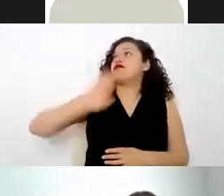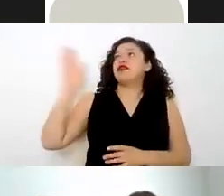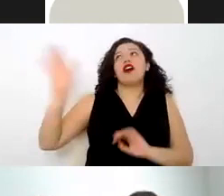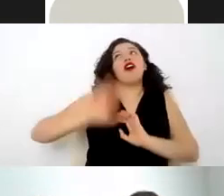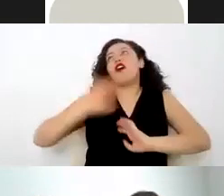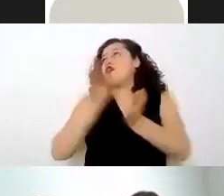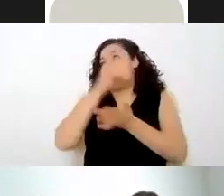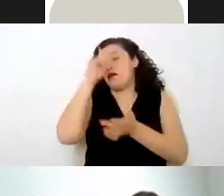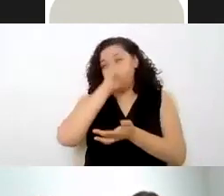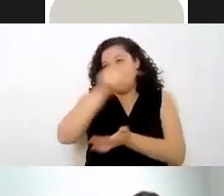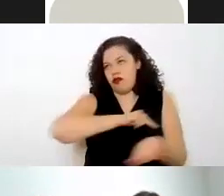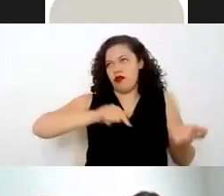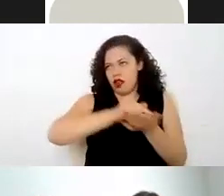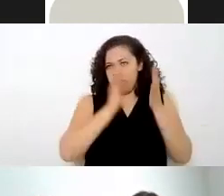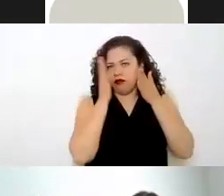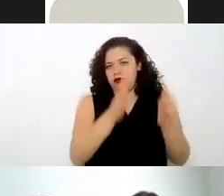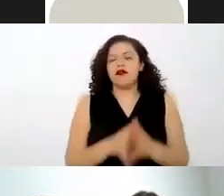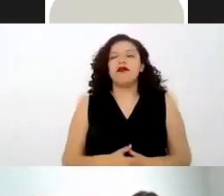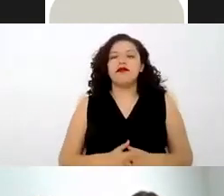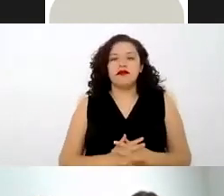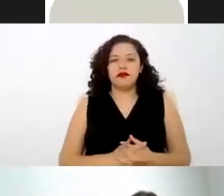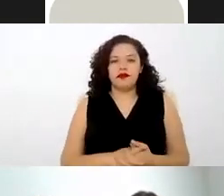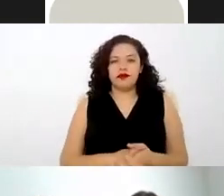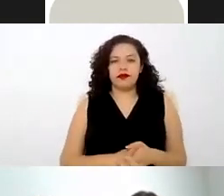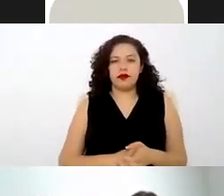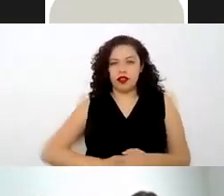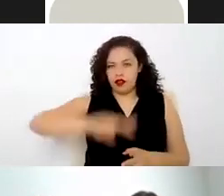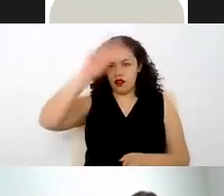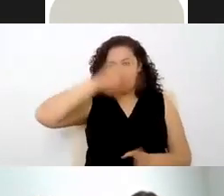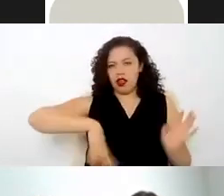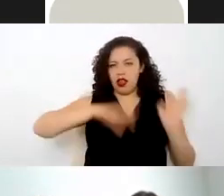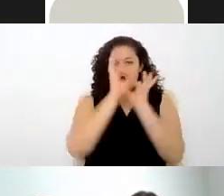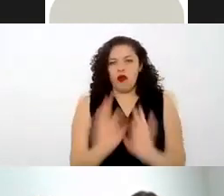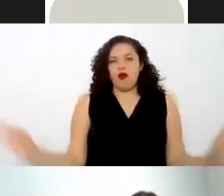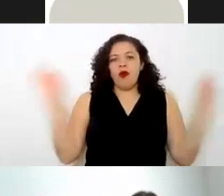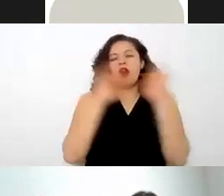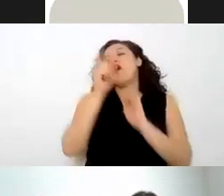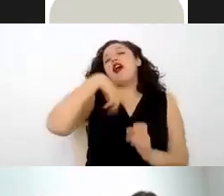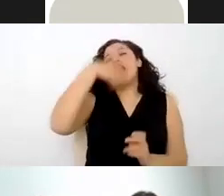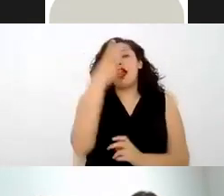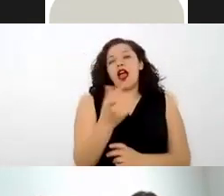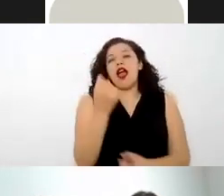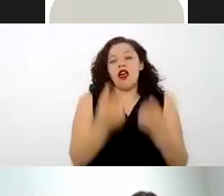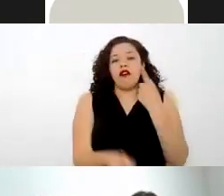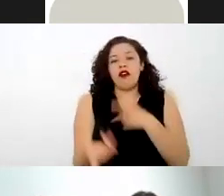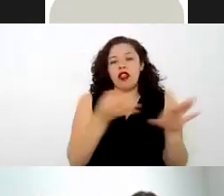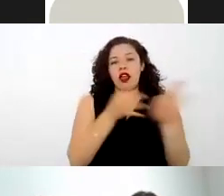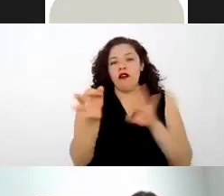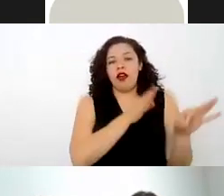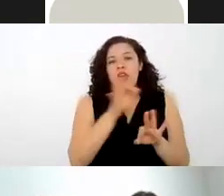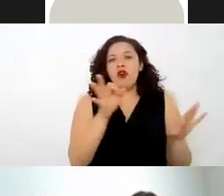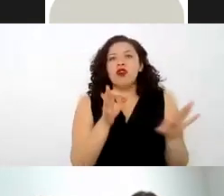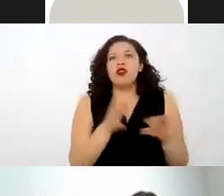establecimiento es muy importante que mencionar que hay algunos trabajos que no precisamente